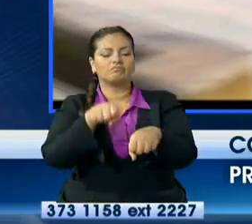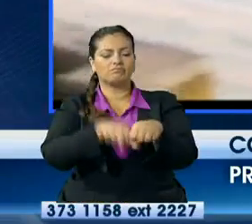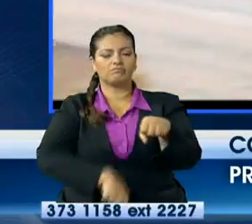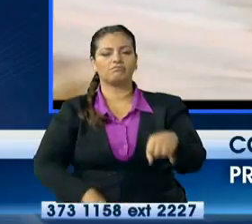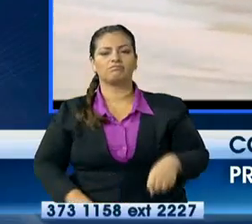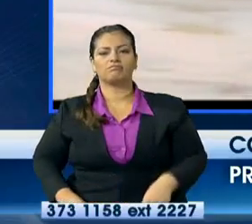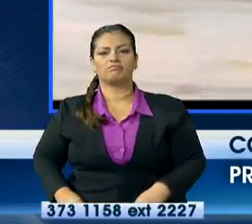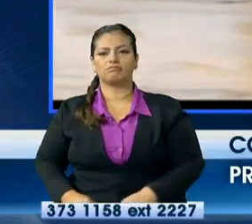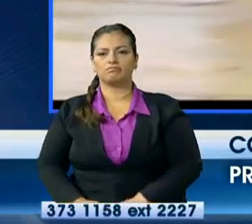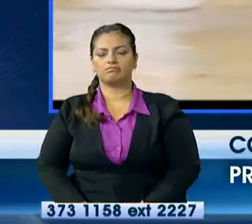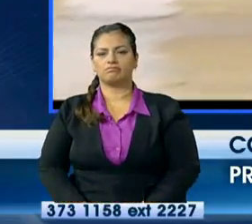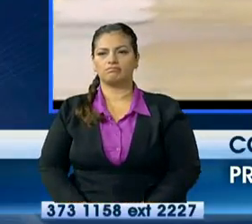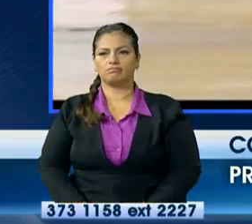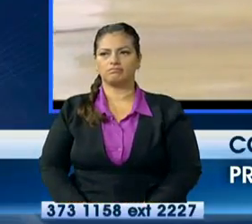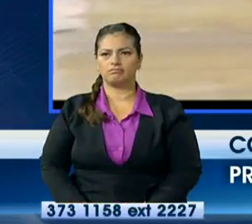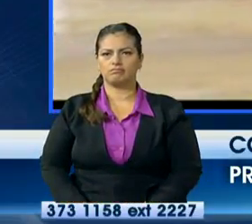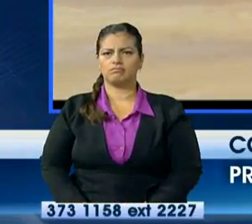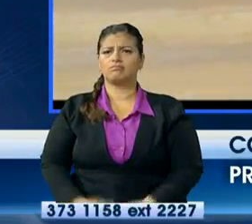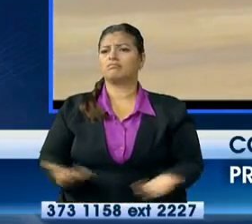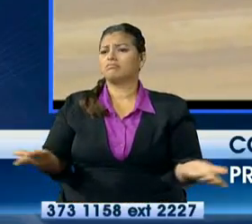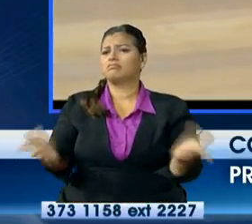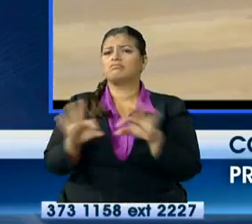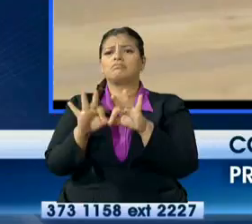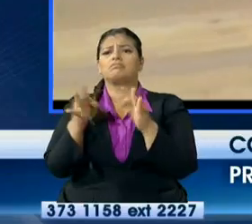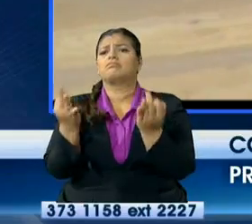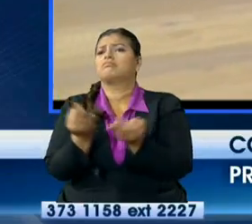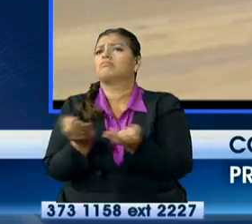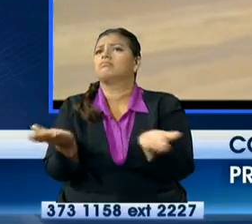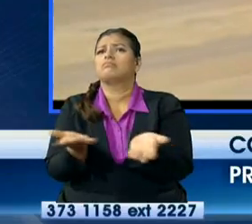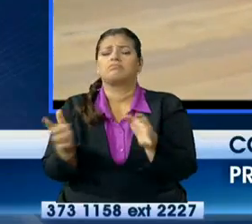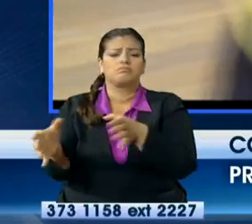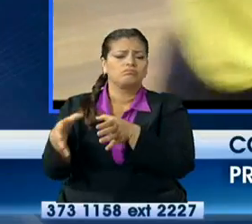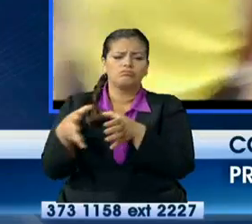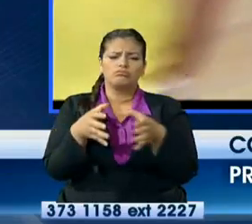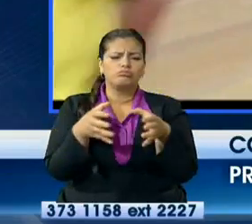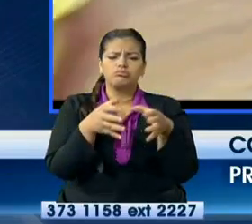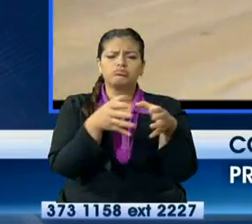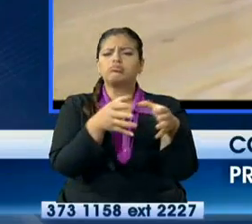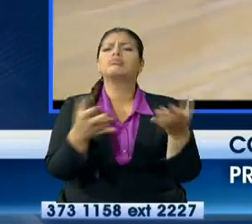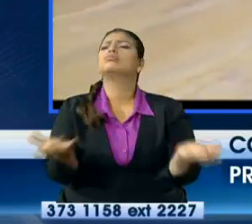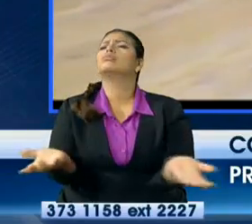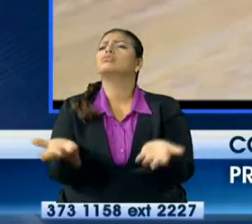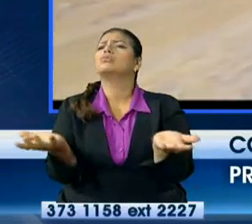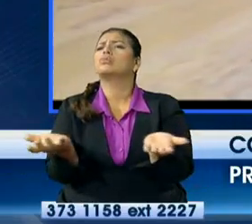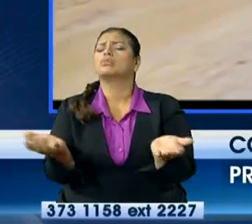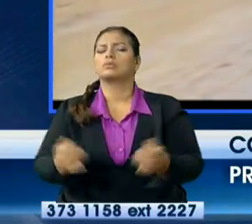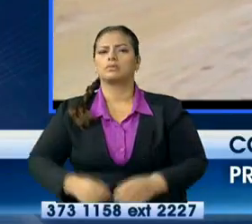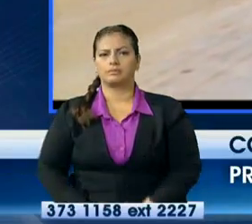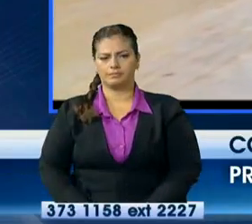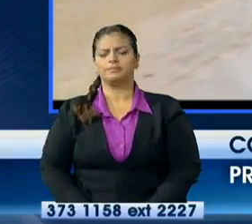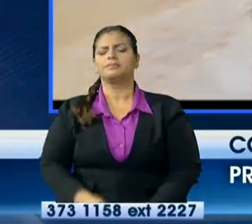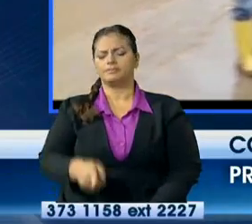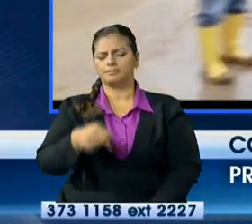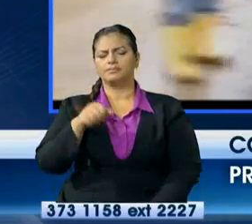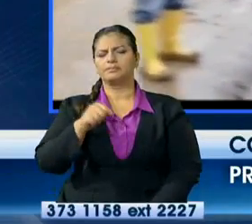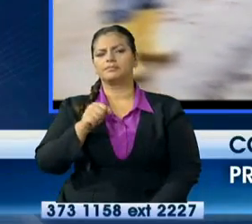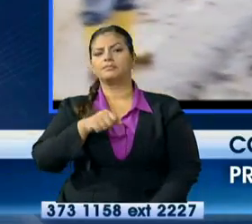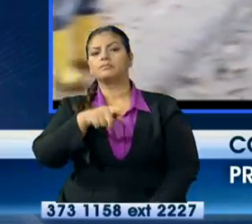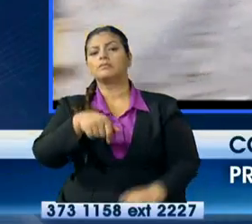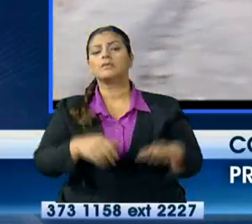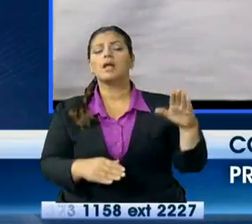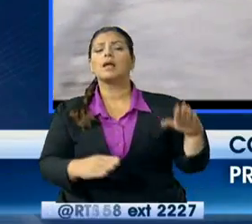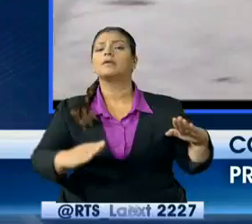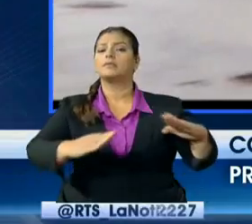que encontró a su padre. O sea, que se inundaron. que ser llevadas a un lugar seguro, Giovanni. ¿Las han trasladado a algún albergue? A albergue. Ya. Hay un